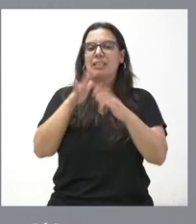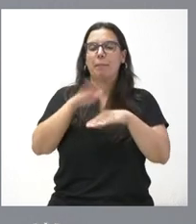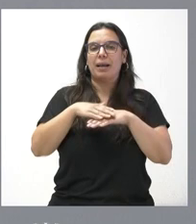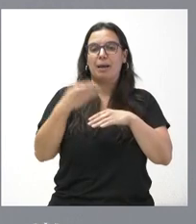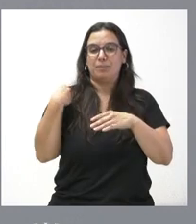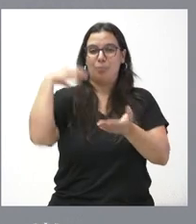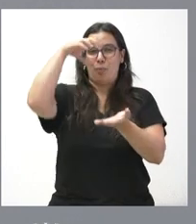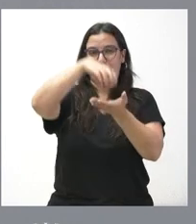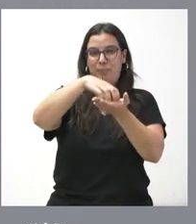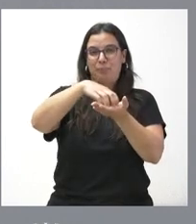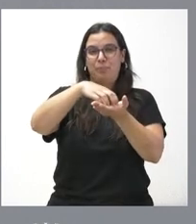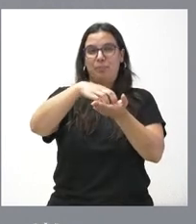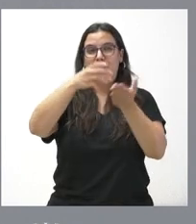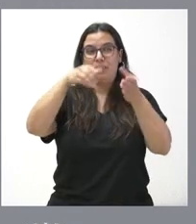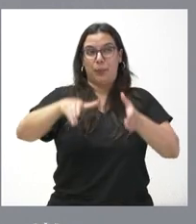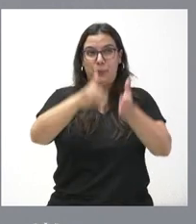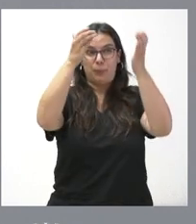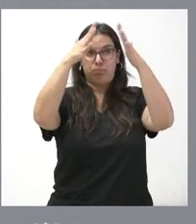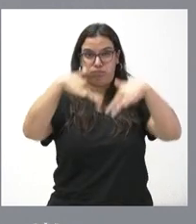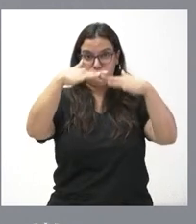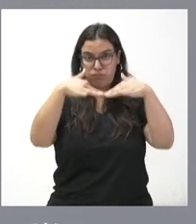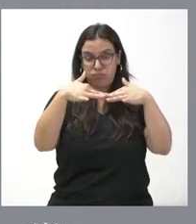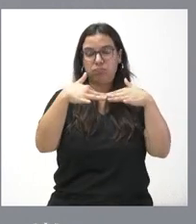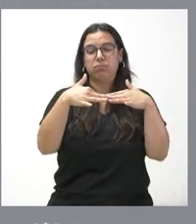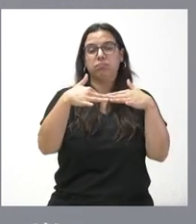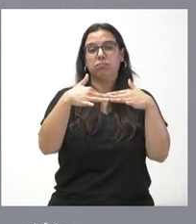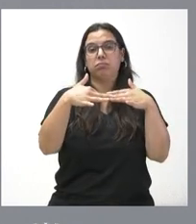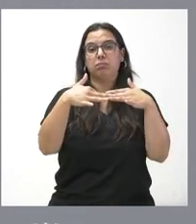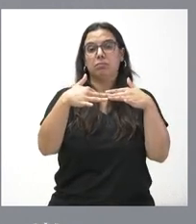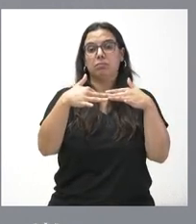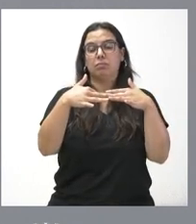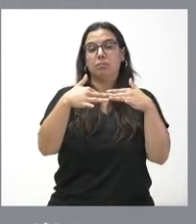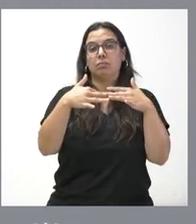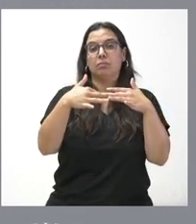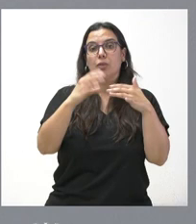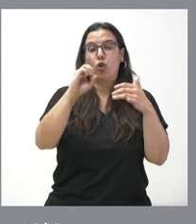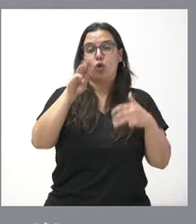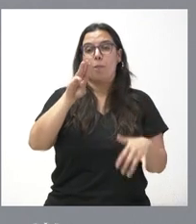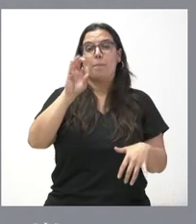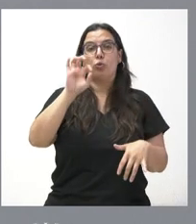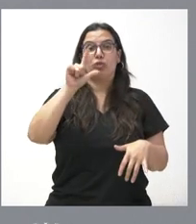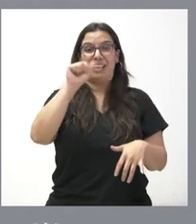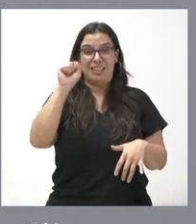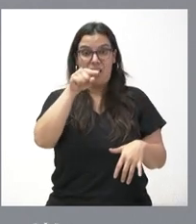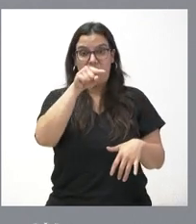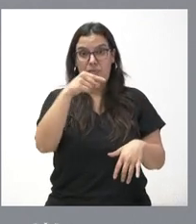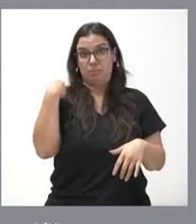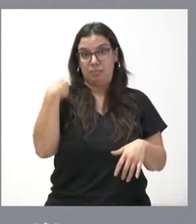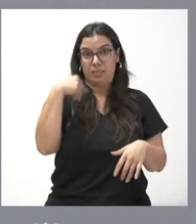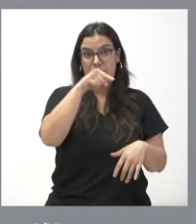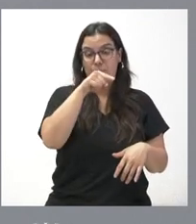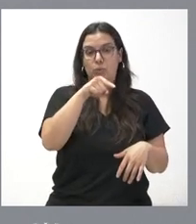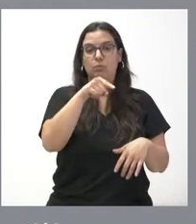esta decisión de la iniciativa de el desmantelamiento de la central